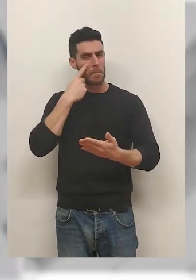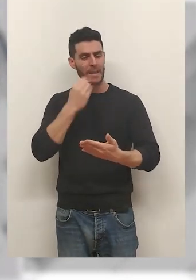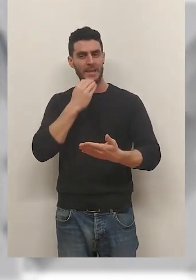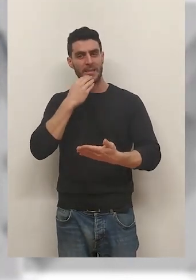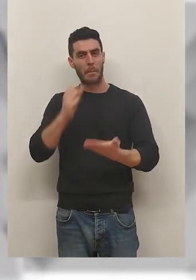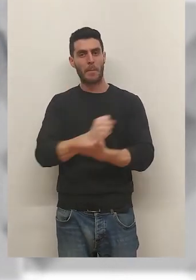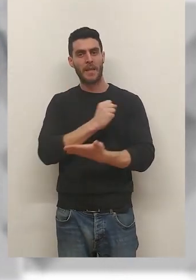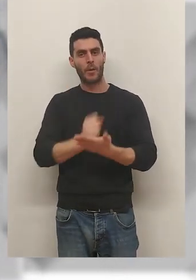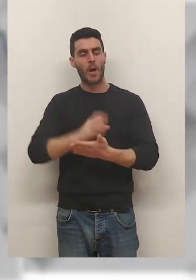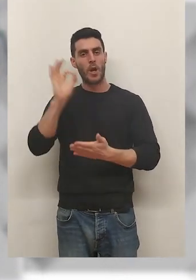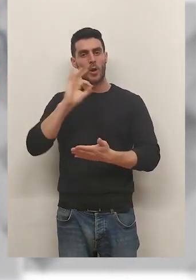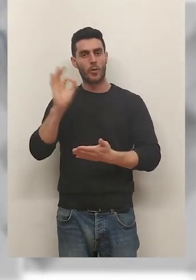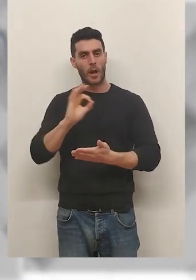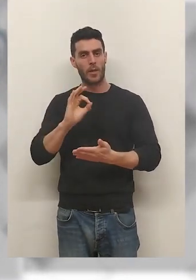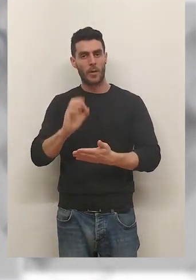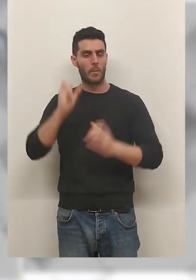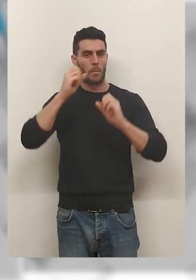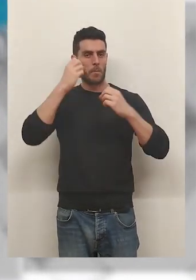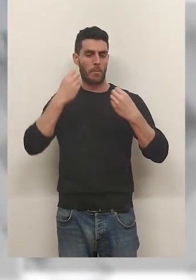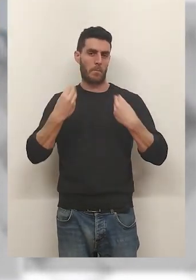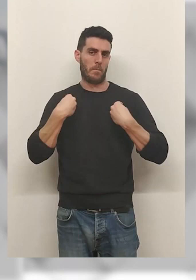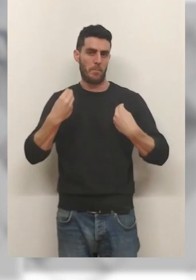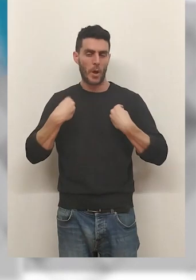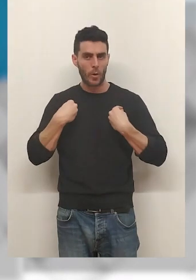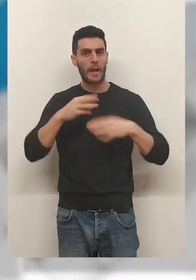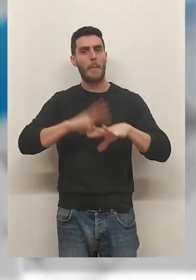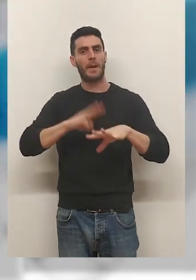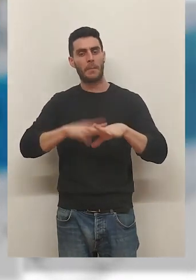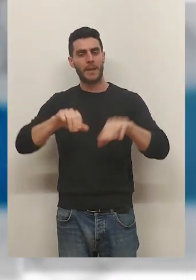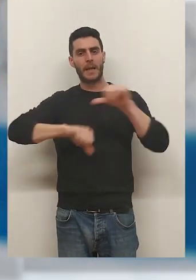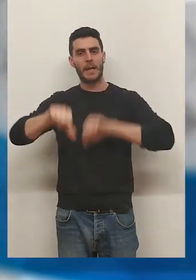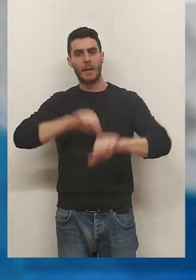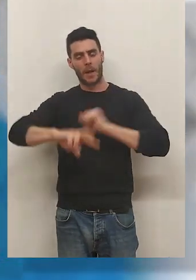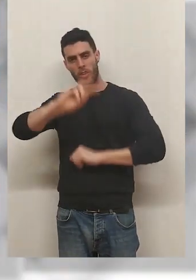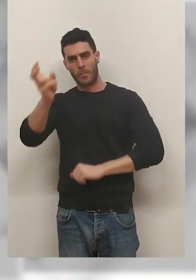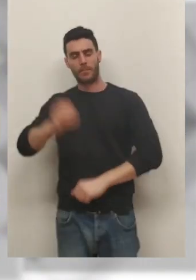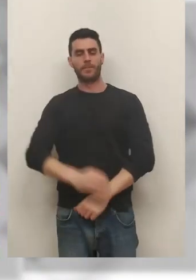se matriculan en los grados de Enología, Ingeniería, Matemáticas o Química.